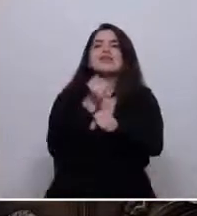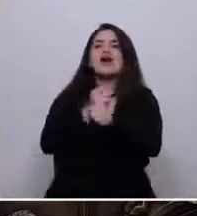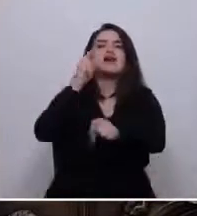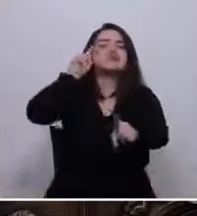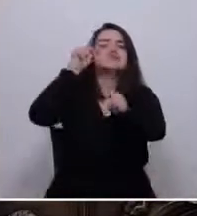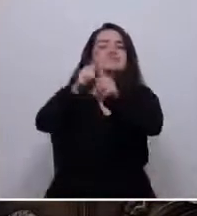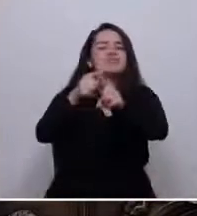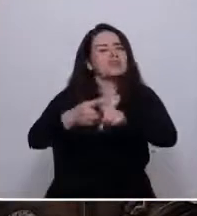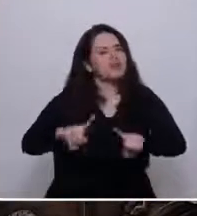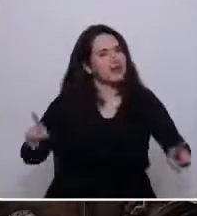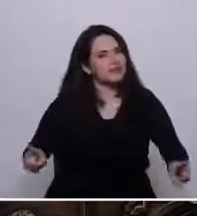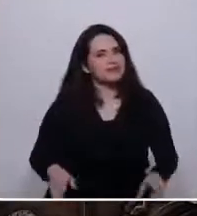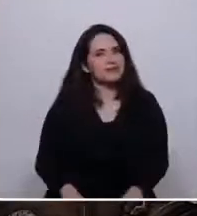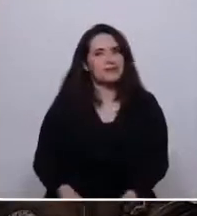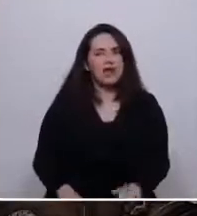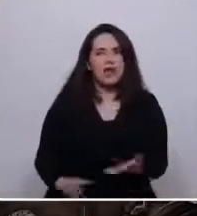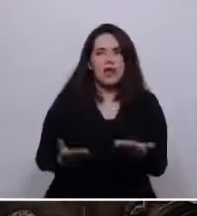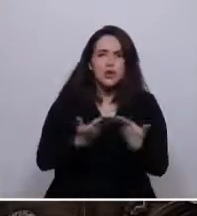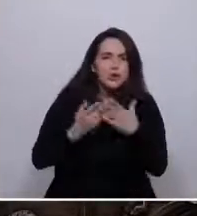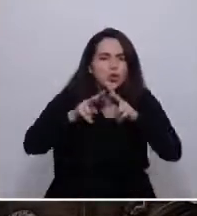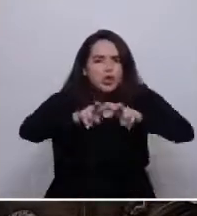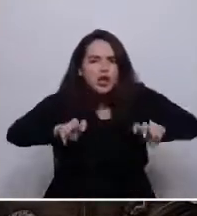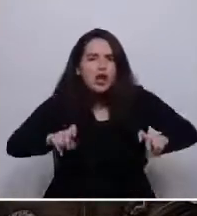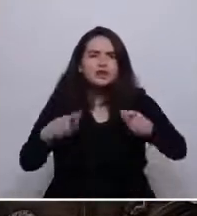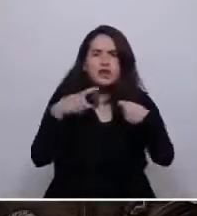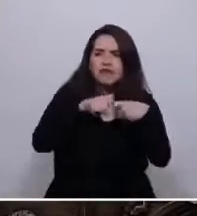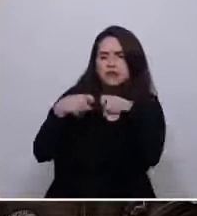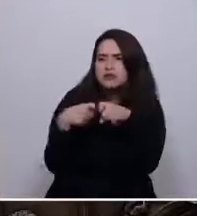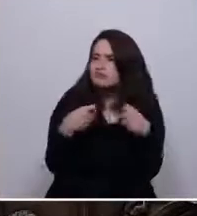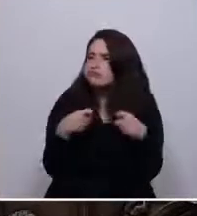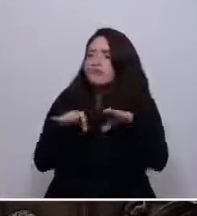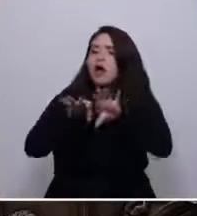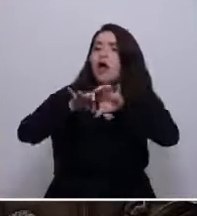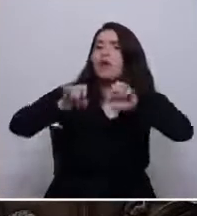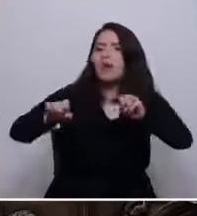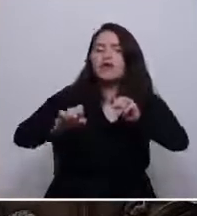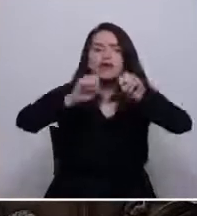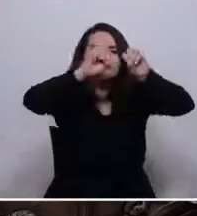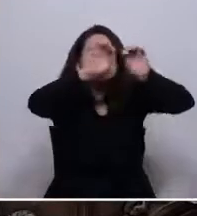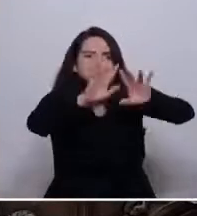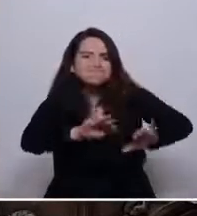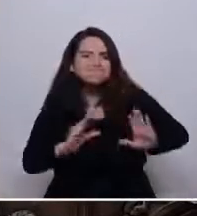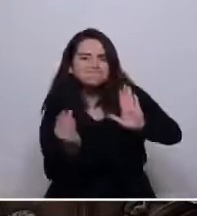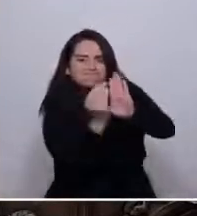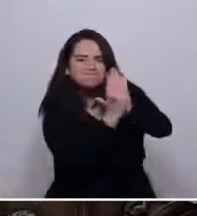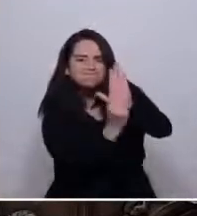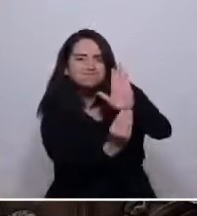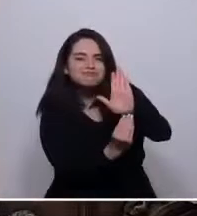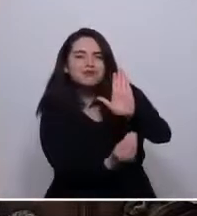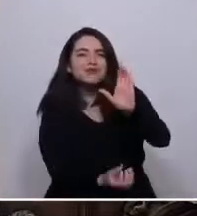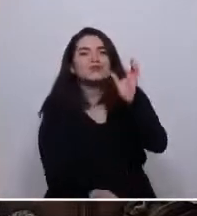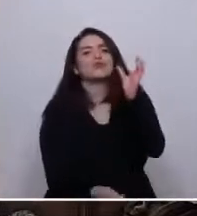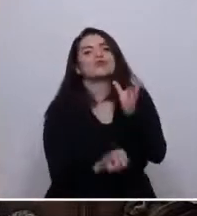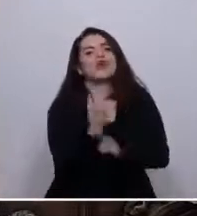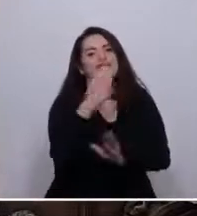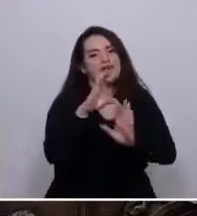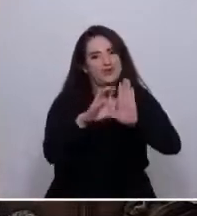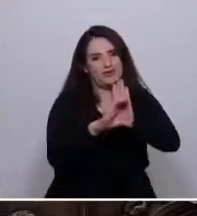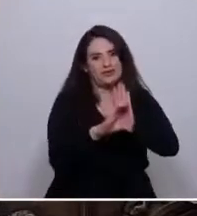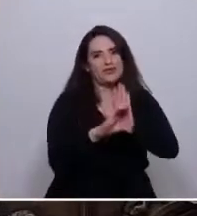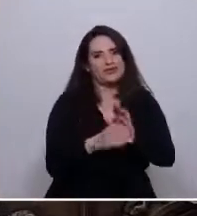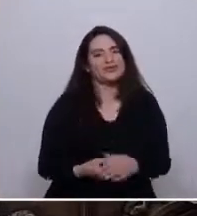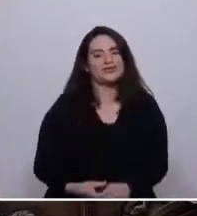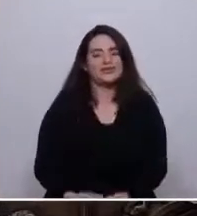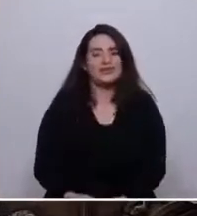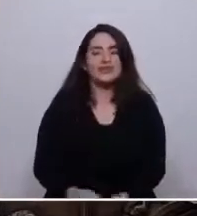Estudiar, debatir, acordar, redactar y proponer una nueva constitución. Ya